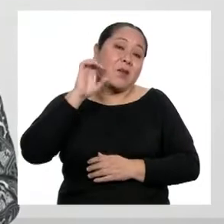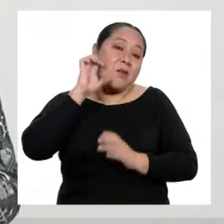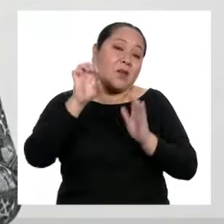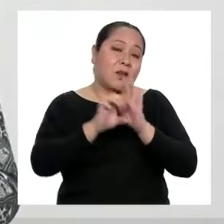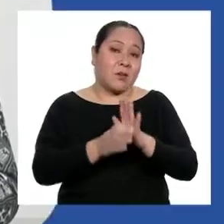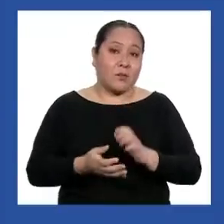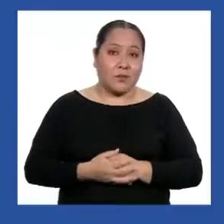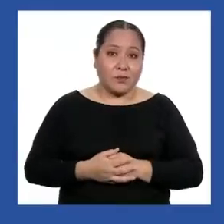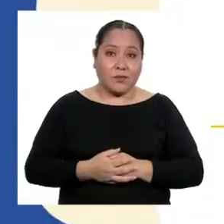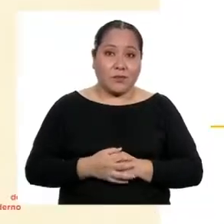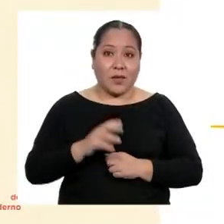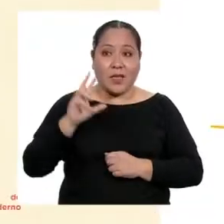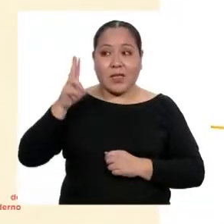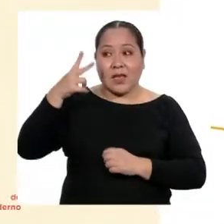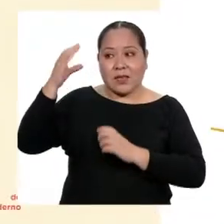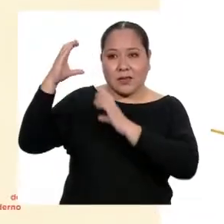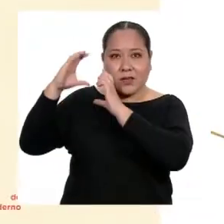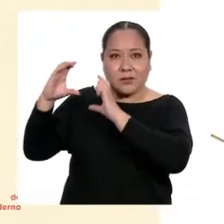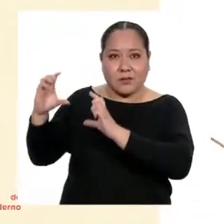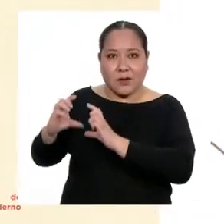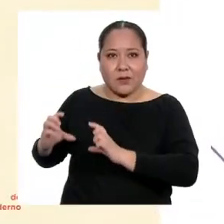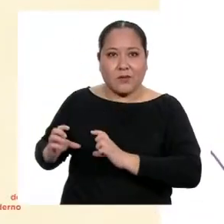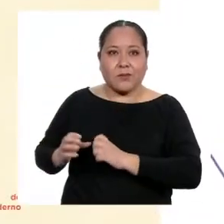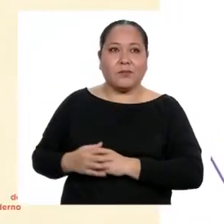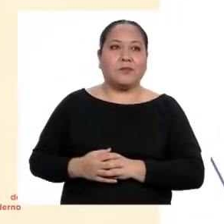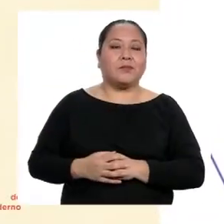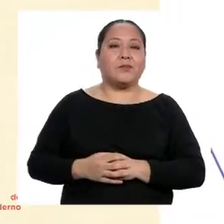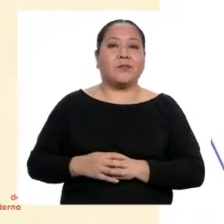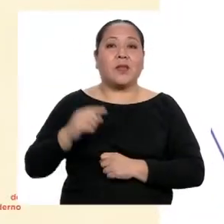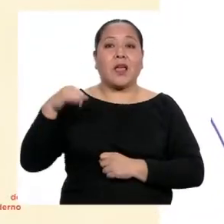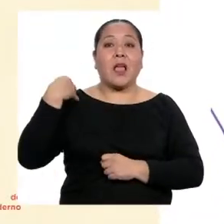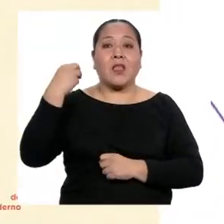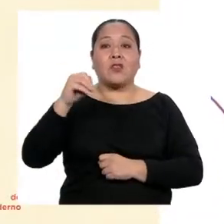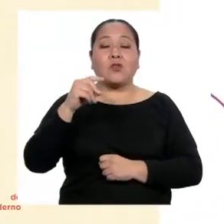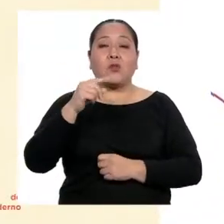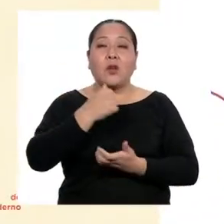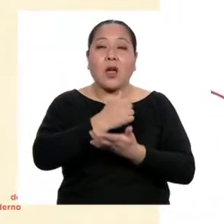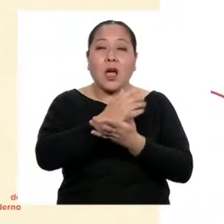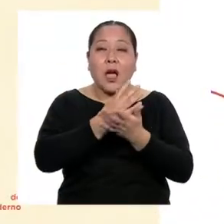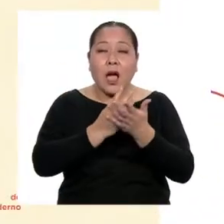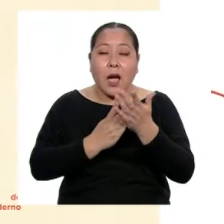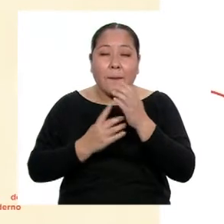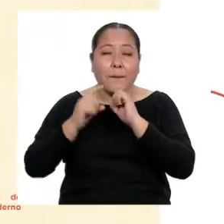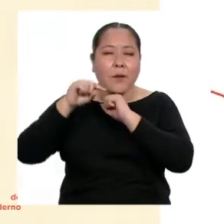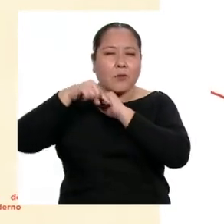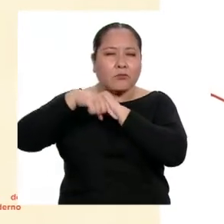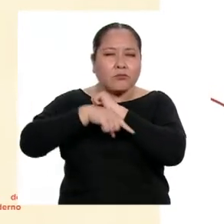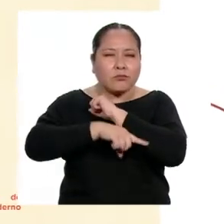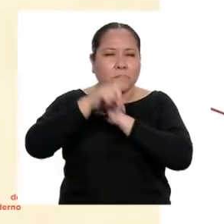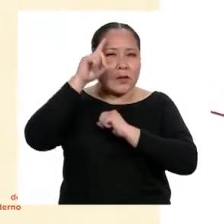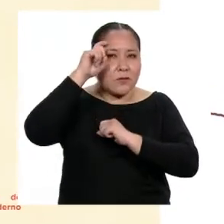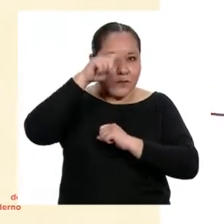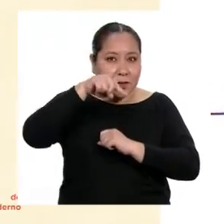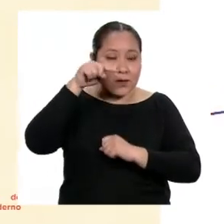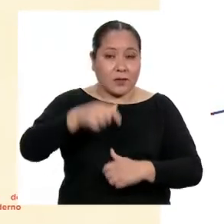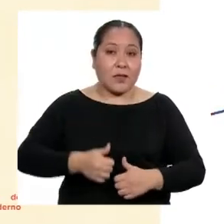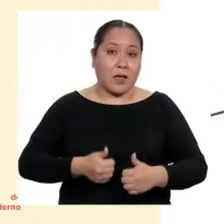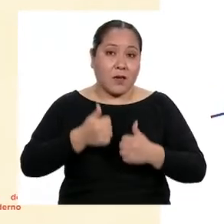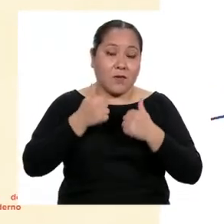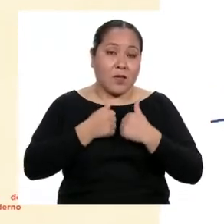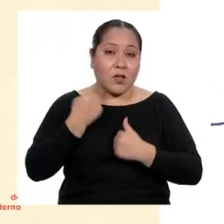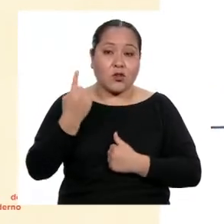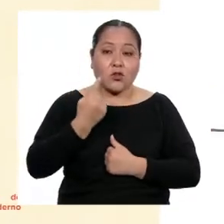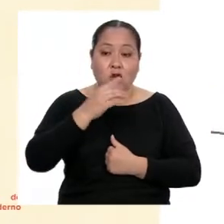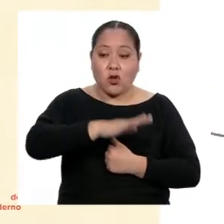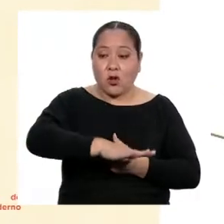párrafo 3. La adolescencia es una de las transiciones más complejas de la existencia. Solo la